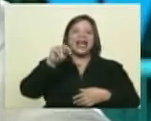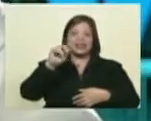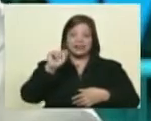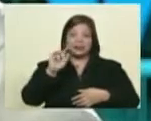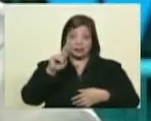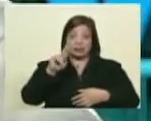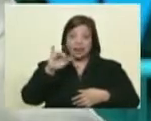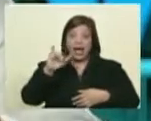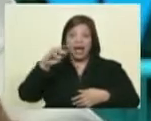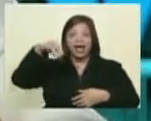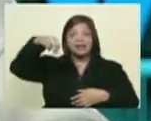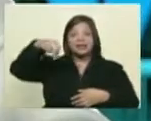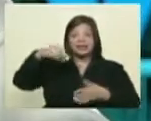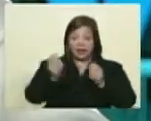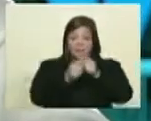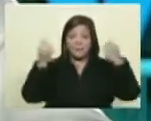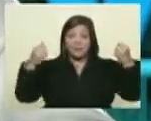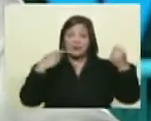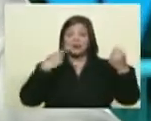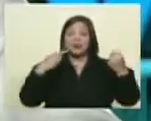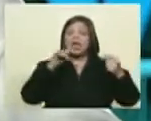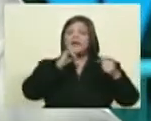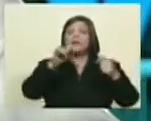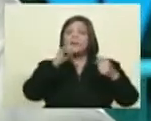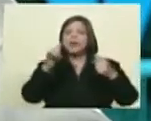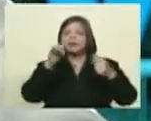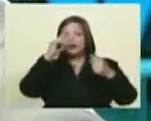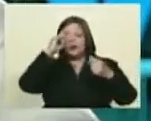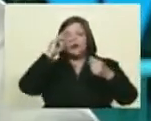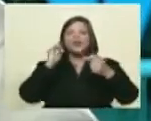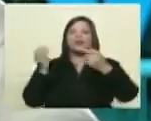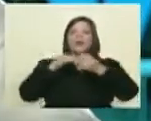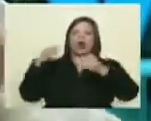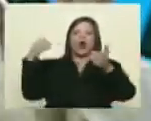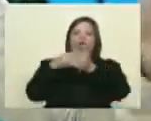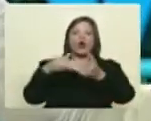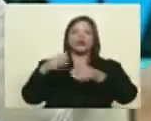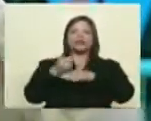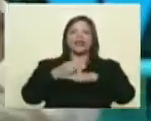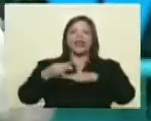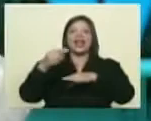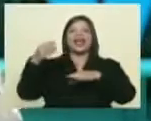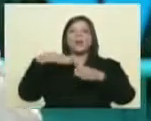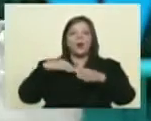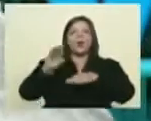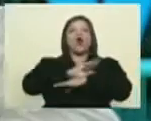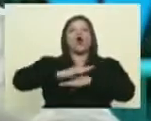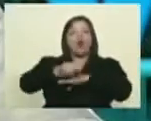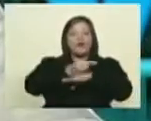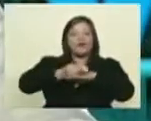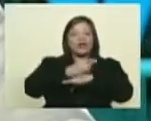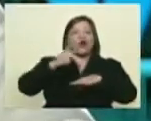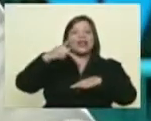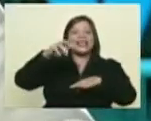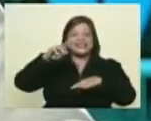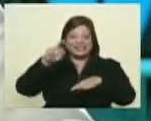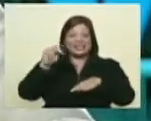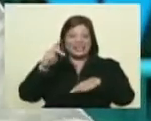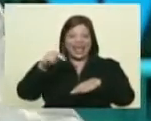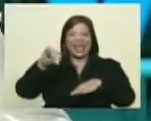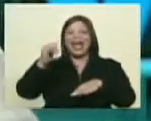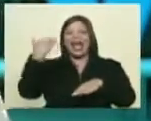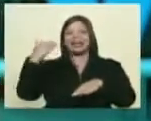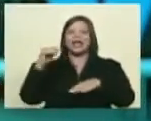utilizaban la información sobre Venezuela para posteriormente atacar al gobierno de los Kirchner. Lo mismo se hacía con el gobierno de Rafael